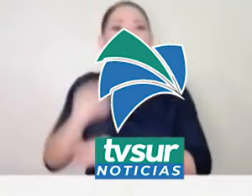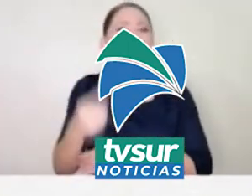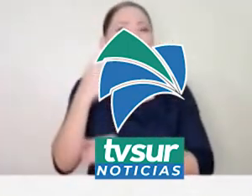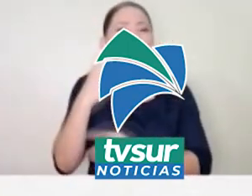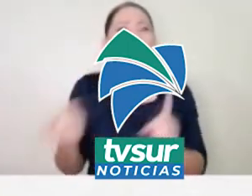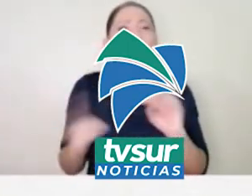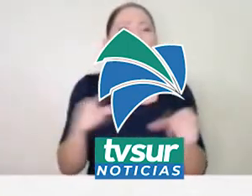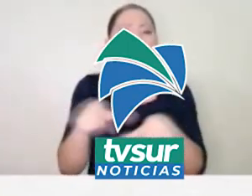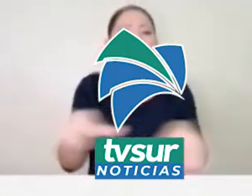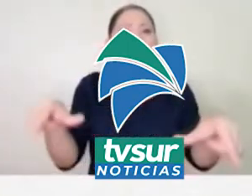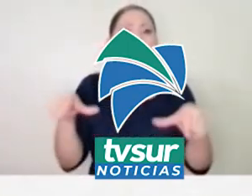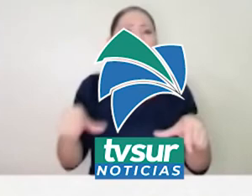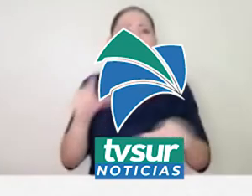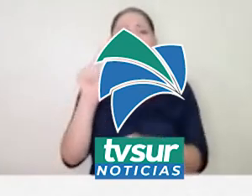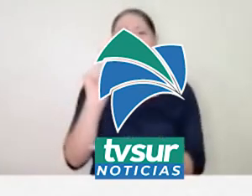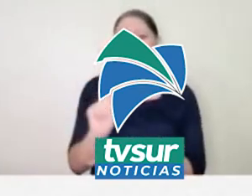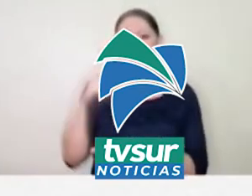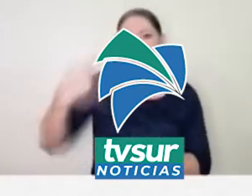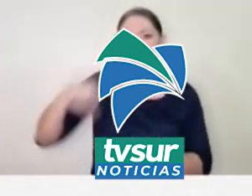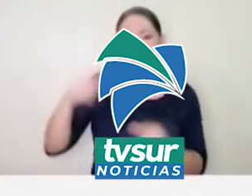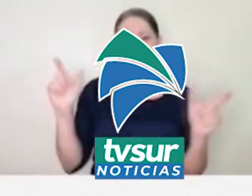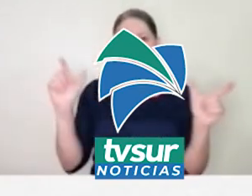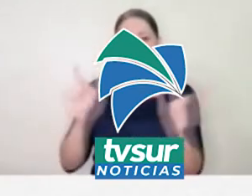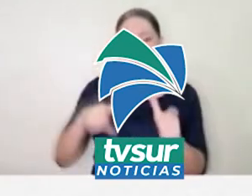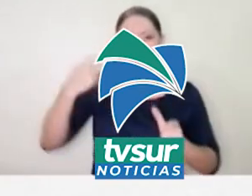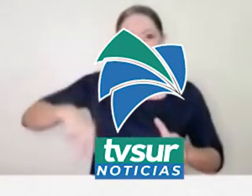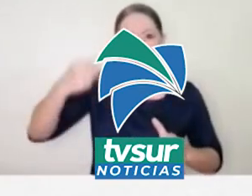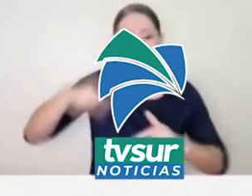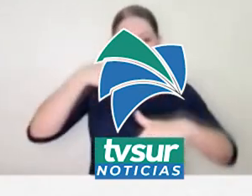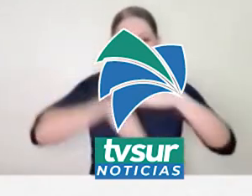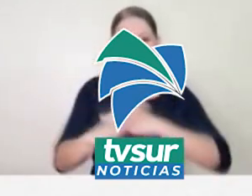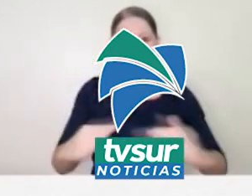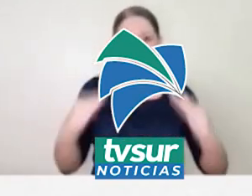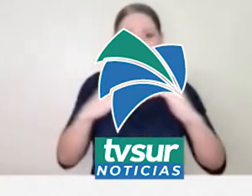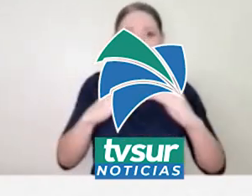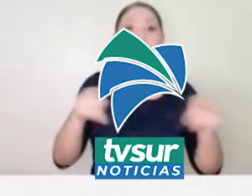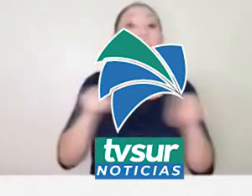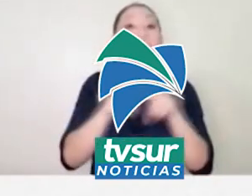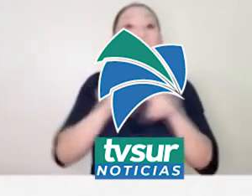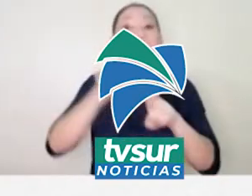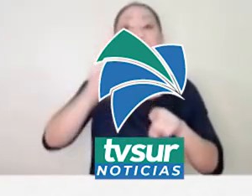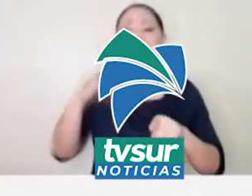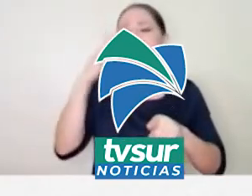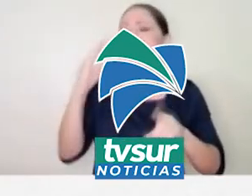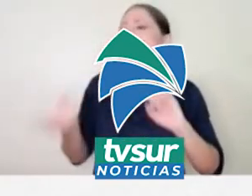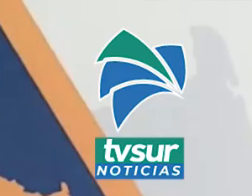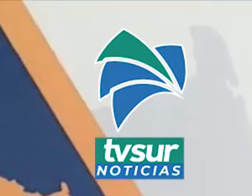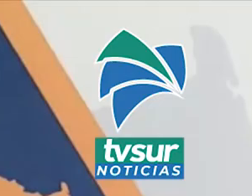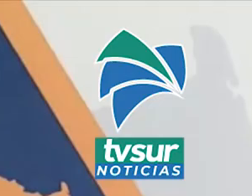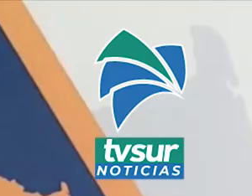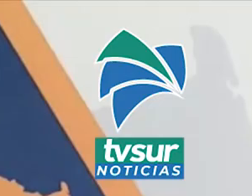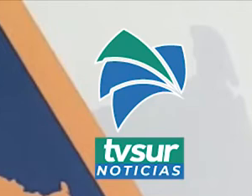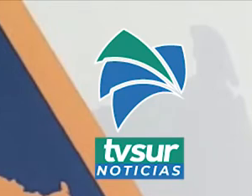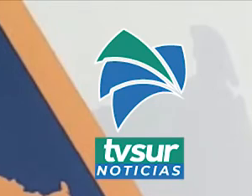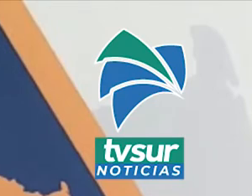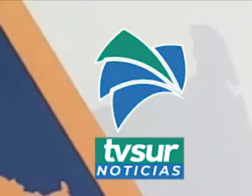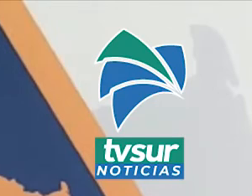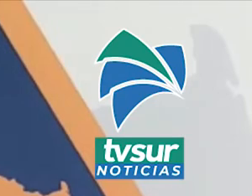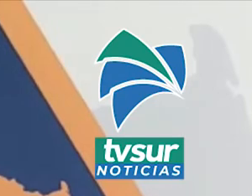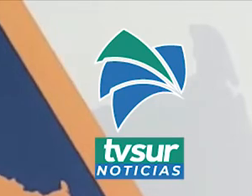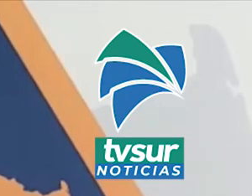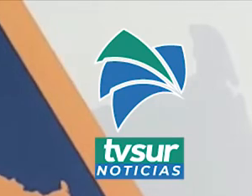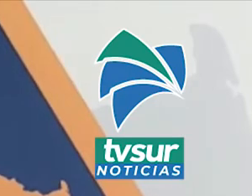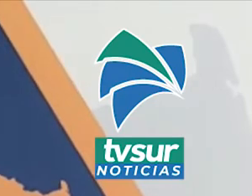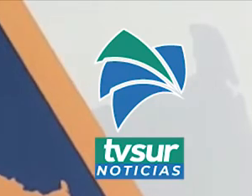que Costa Rica se prepara tal y como lo dice el elogan del simulacro. Estamos a muy pocas horas de realizar el tercer simulacro